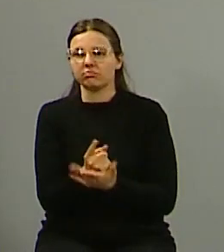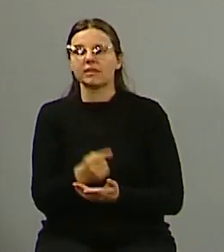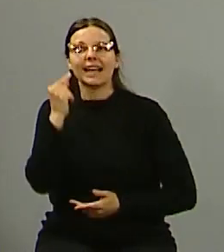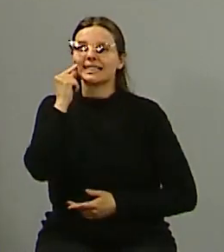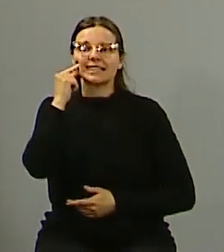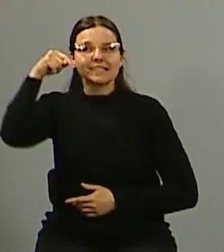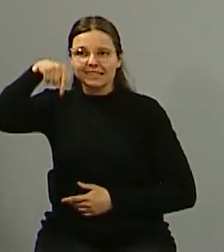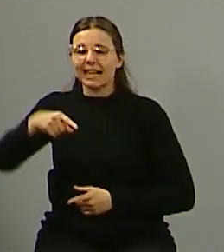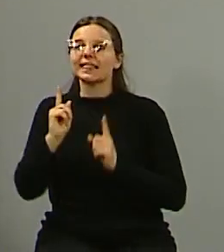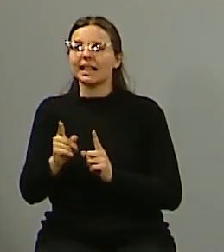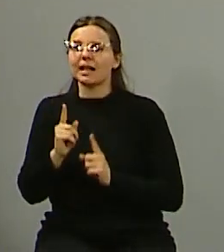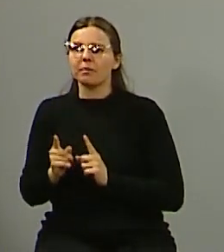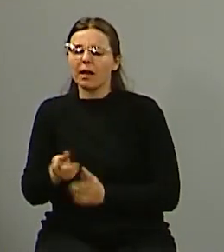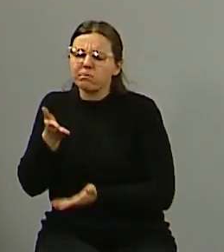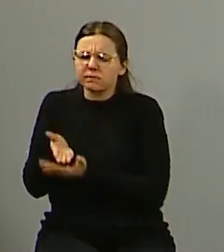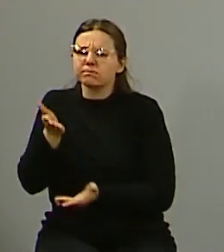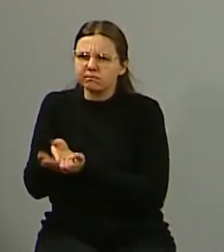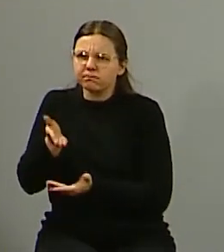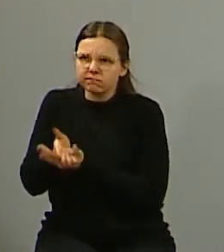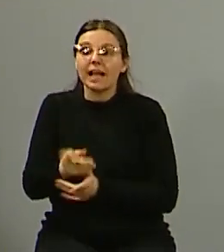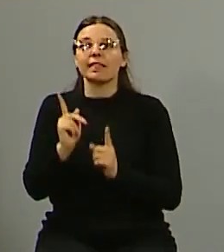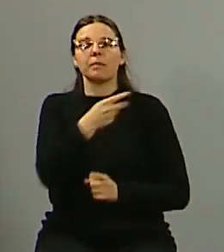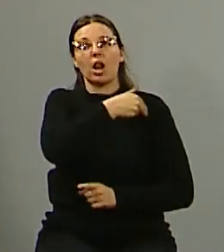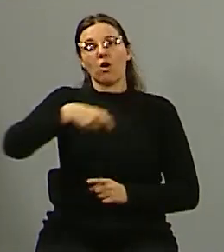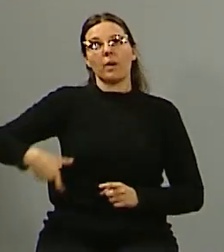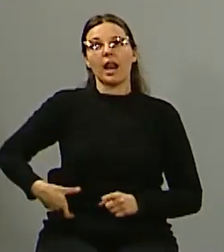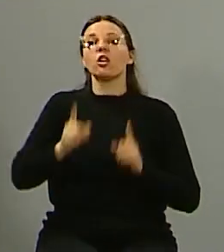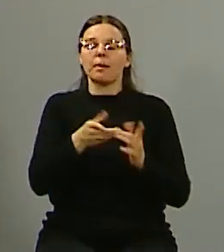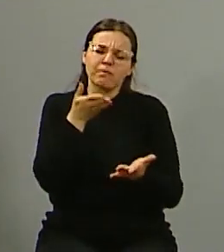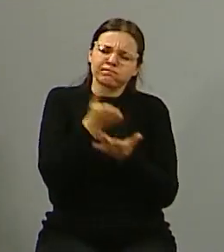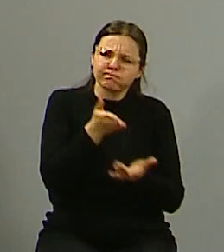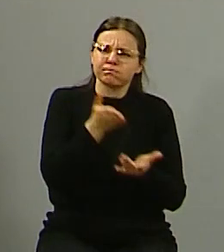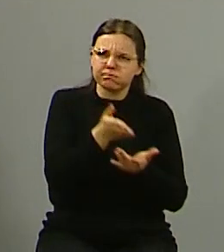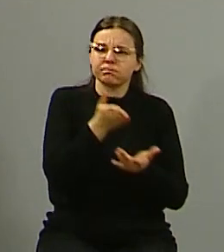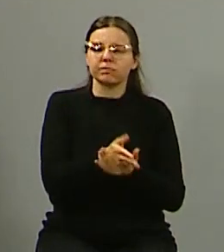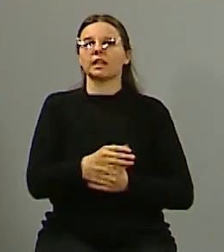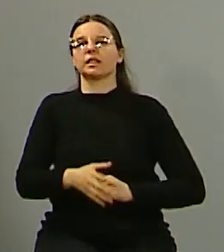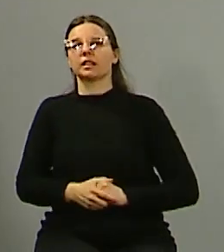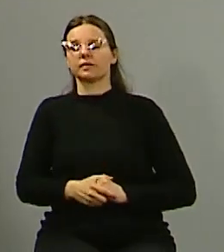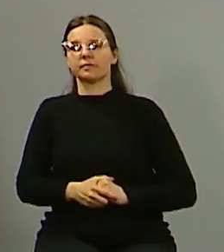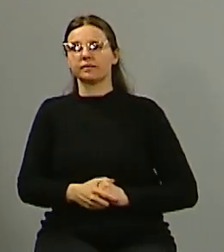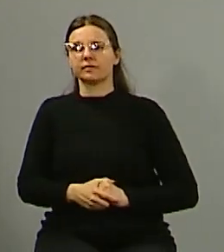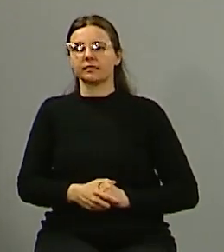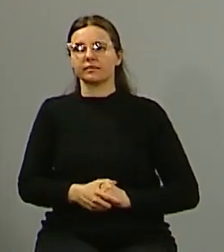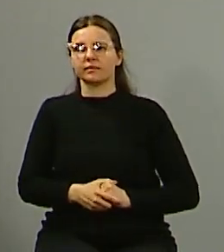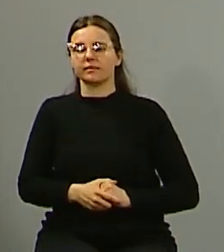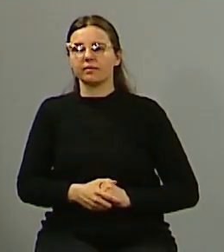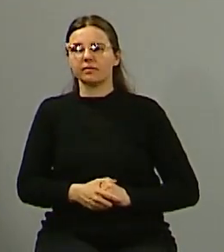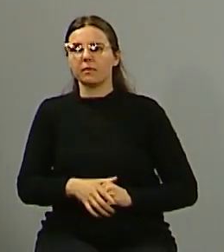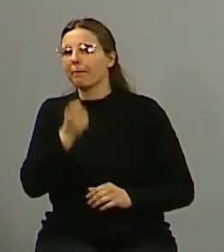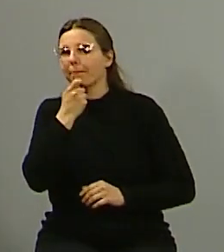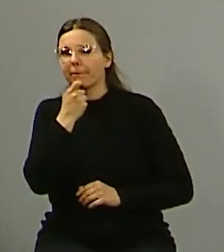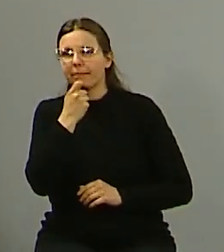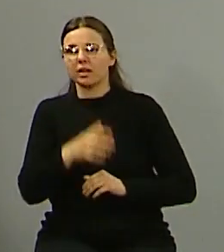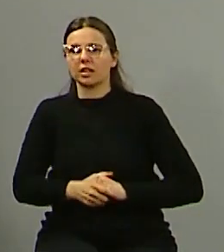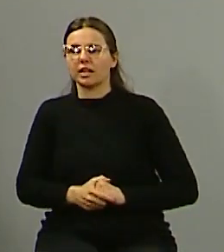cosas, al gobernador también cada vez se le exigen más cosas de las cuatro tareas sustantivas que tiene el gobierno provincial, se le exigen otras cosas. Por ejemplo,